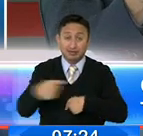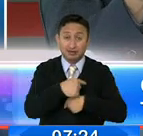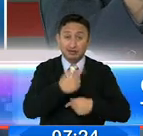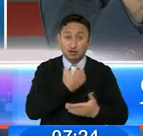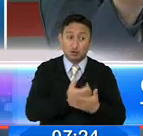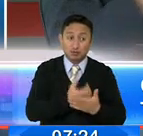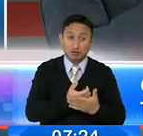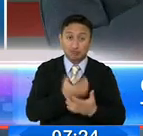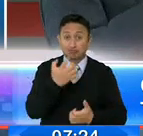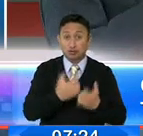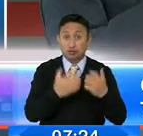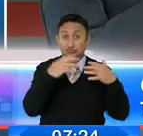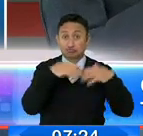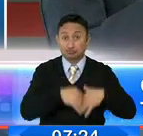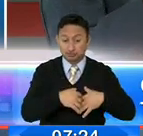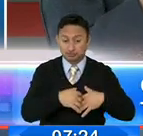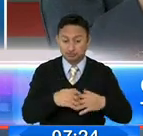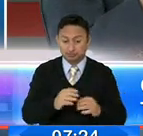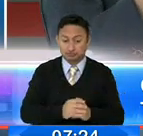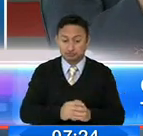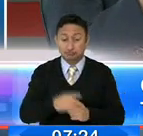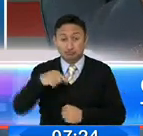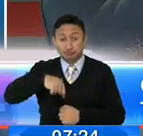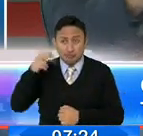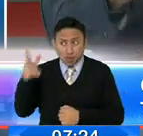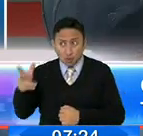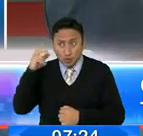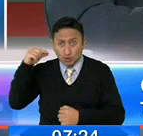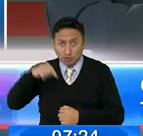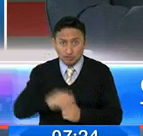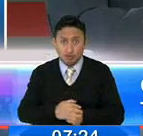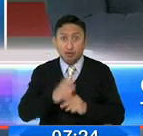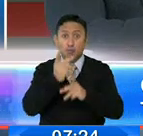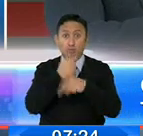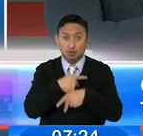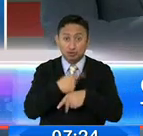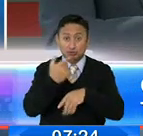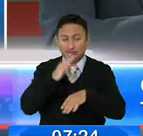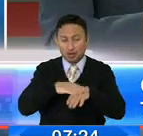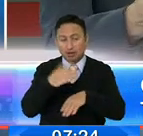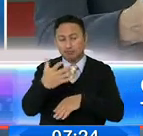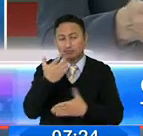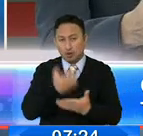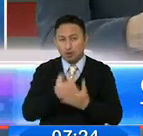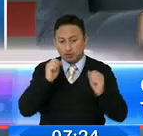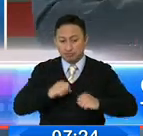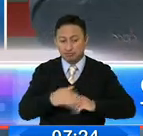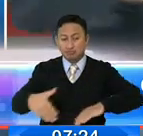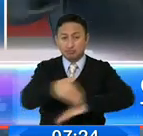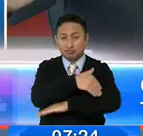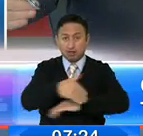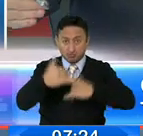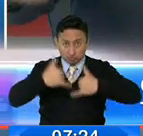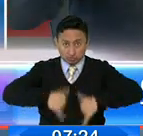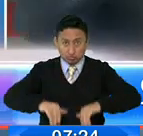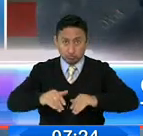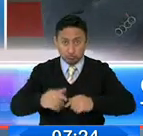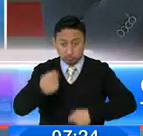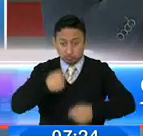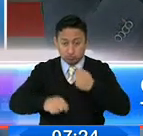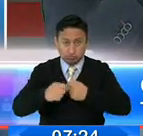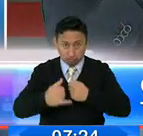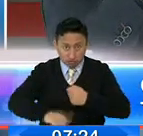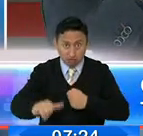a sus economías. De lo que escucho ahorita, un poco se está dejando producto de la pandemia económica que las ventas ambulantes ganen a la ciudad.